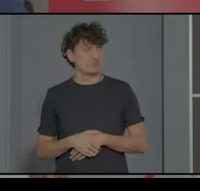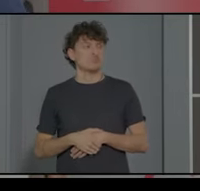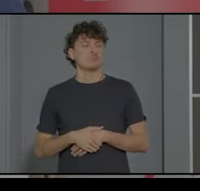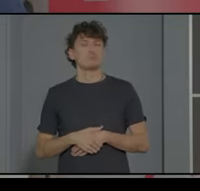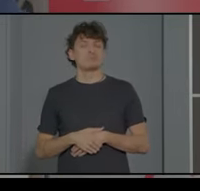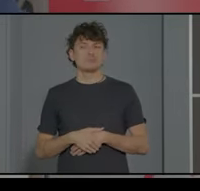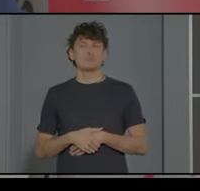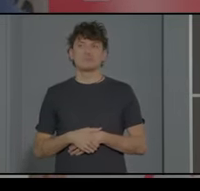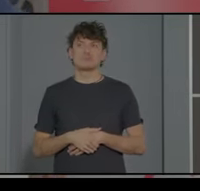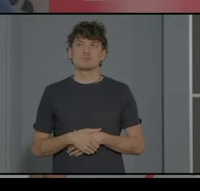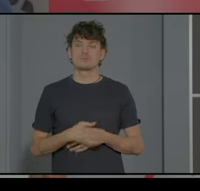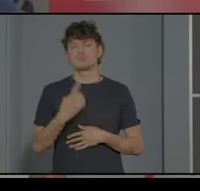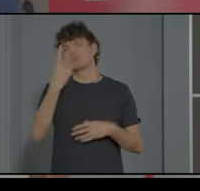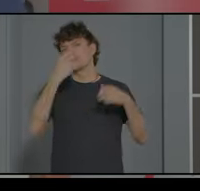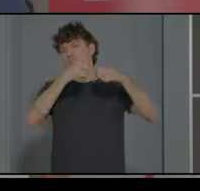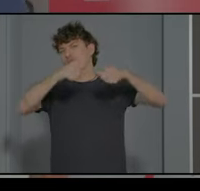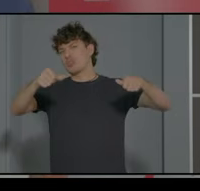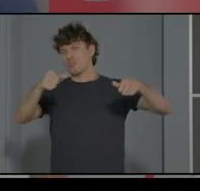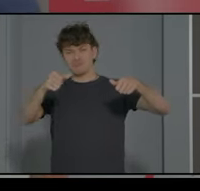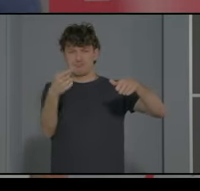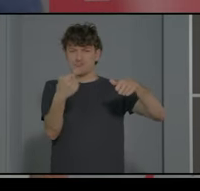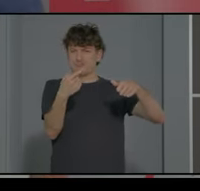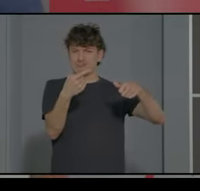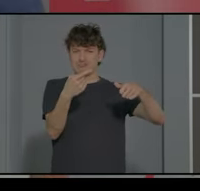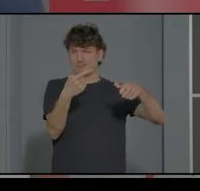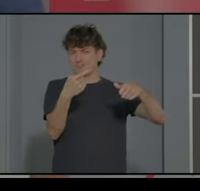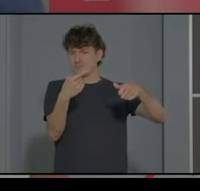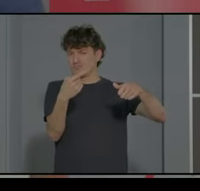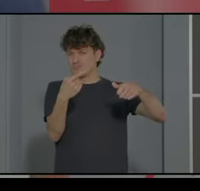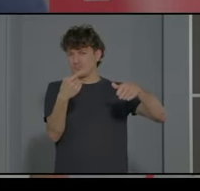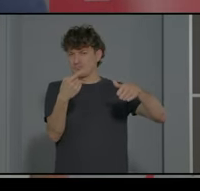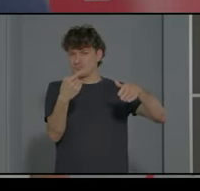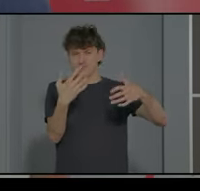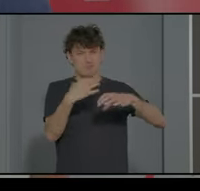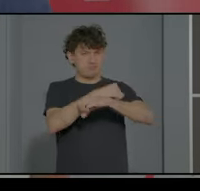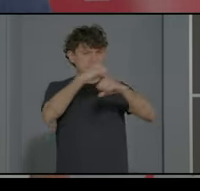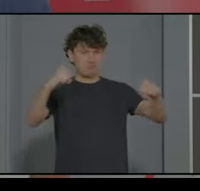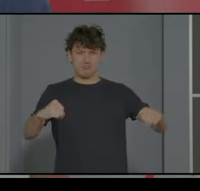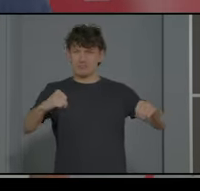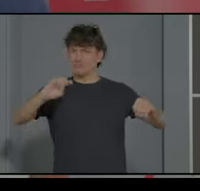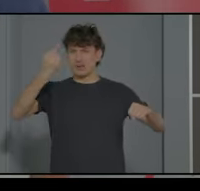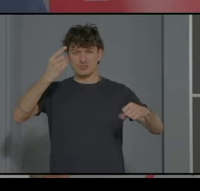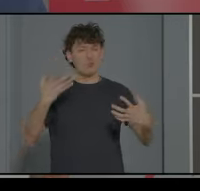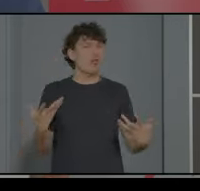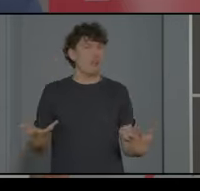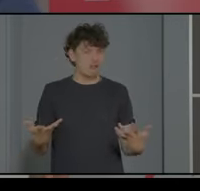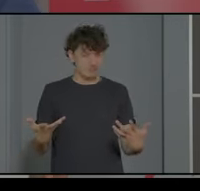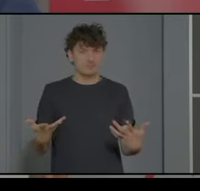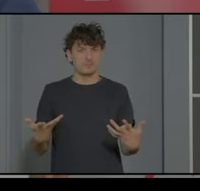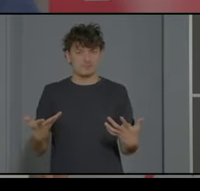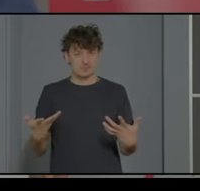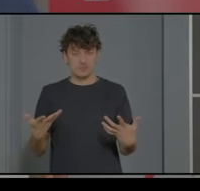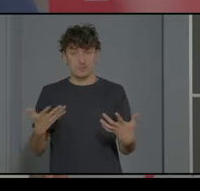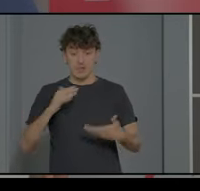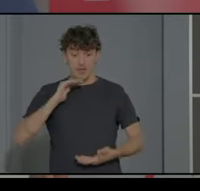Uno de los estereotipos más establecidos es que existe una correlación entre